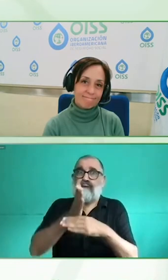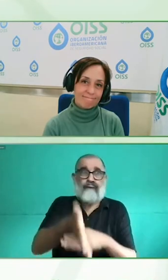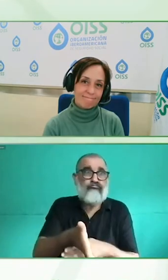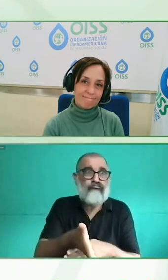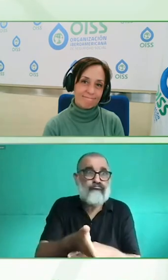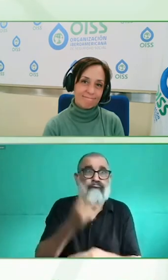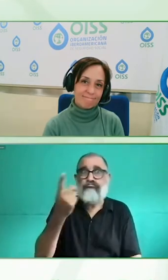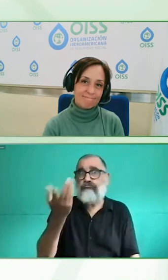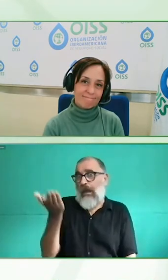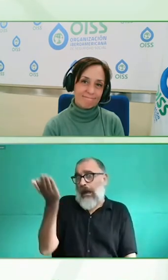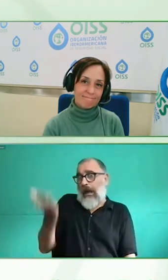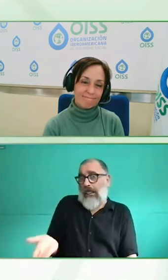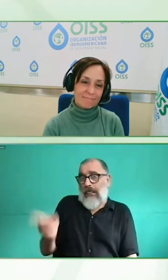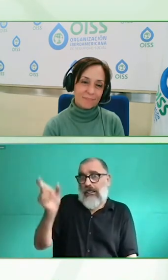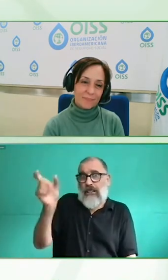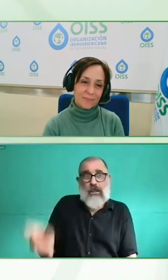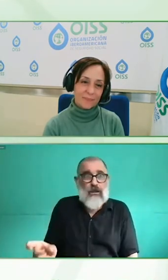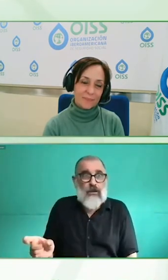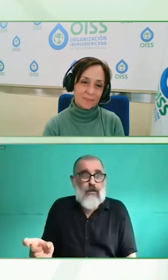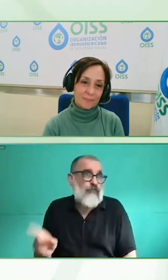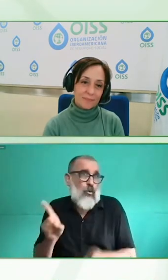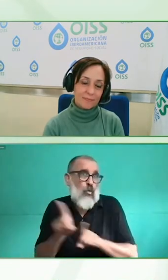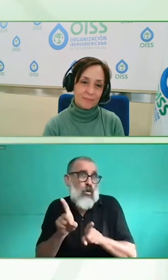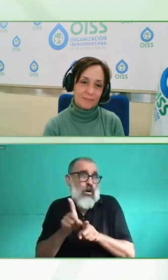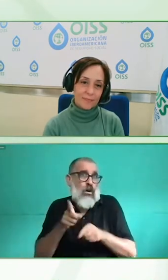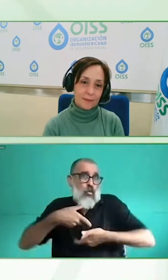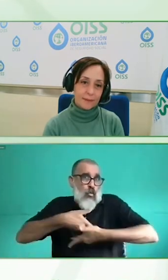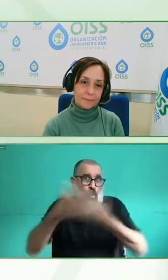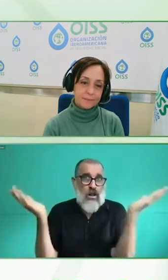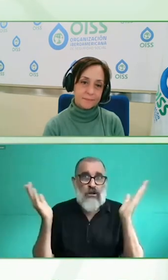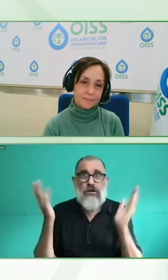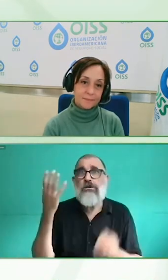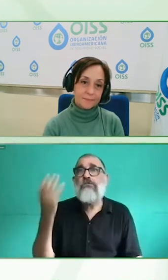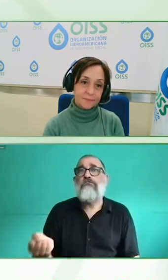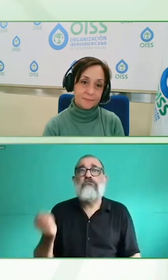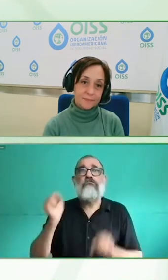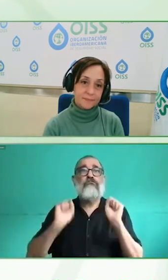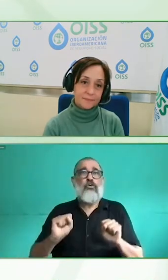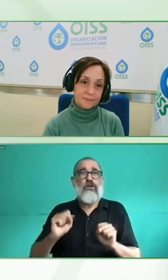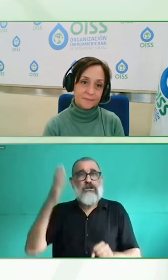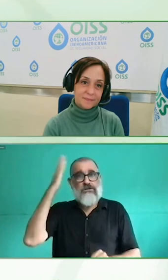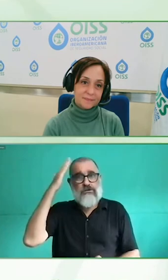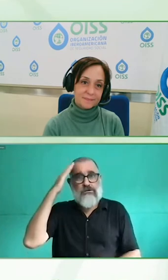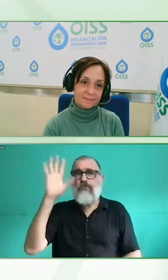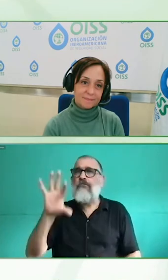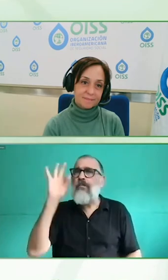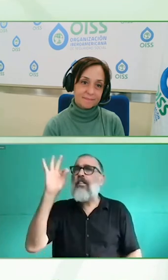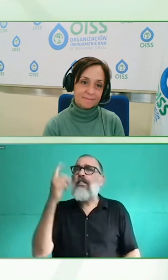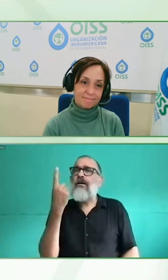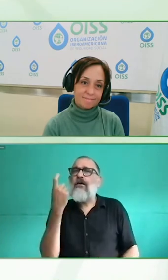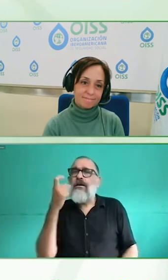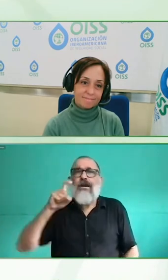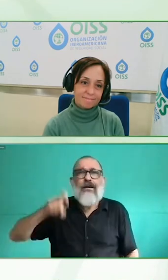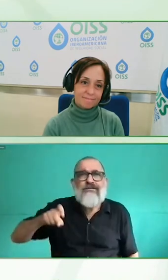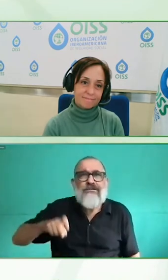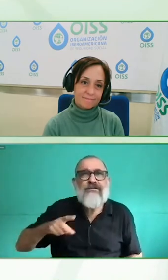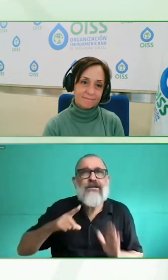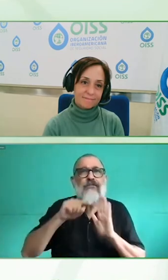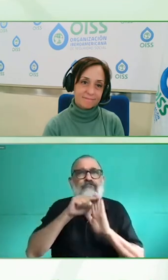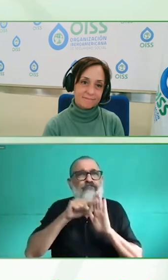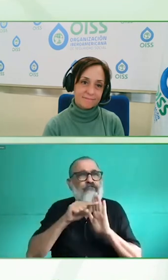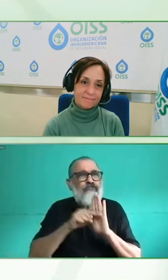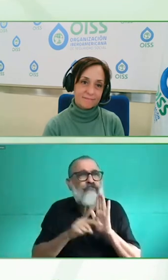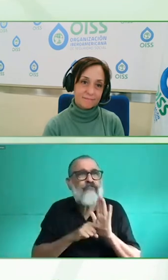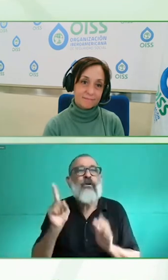eso te pasa mucho cuando tú llegas a una empresa que no se siente cómoda con la discapacidad, en parte por ese miedo de errar, no se sabe ni cómo referir a ti. Al final